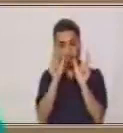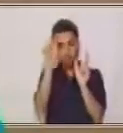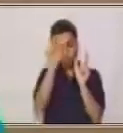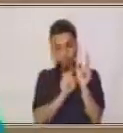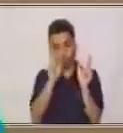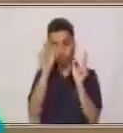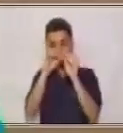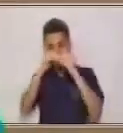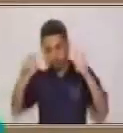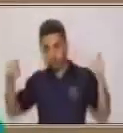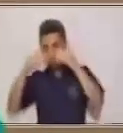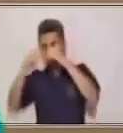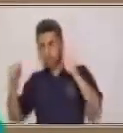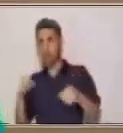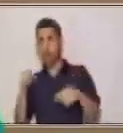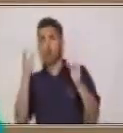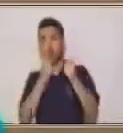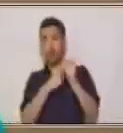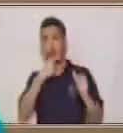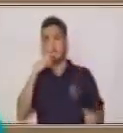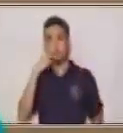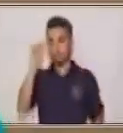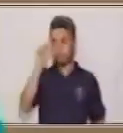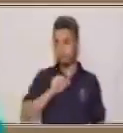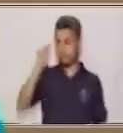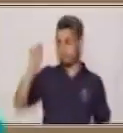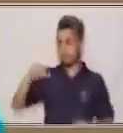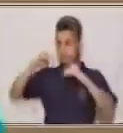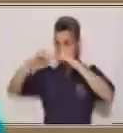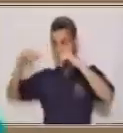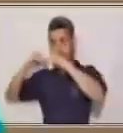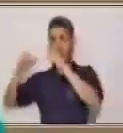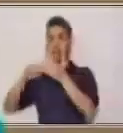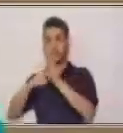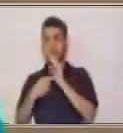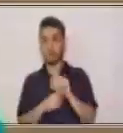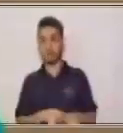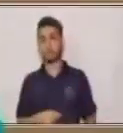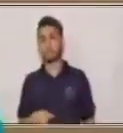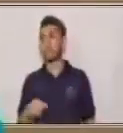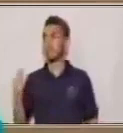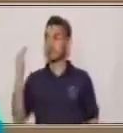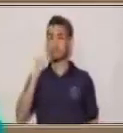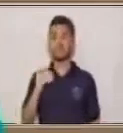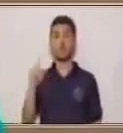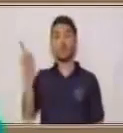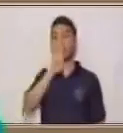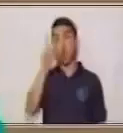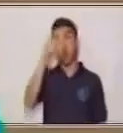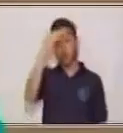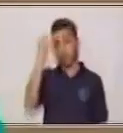No olvides lavarte las manos.